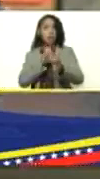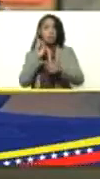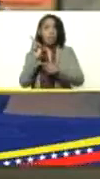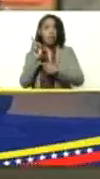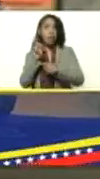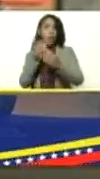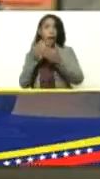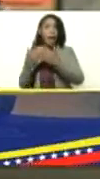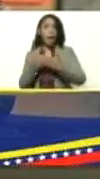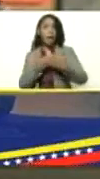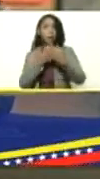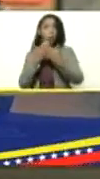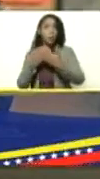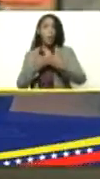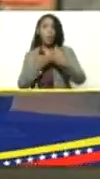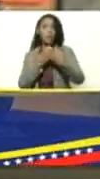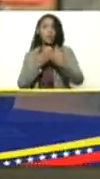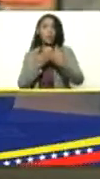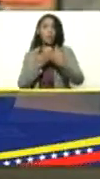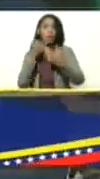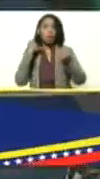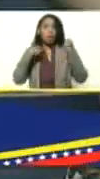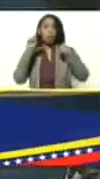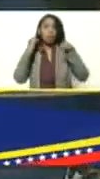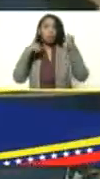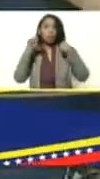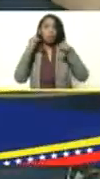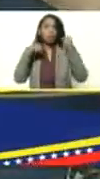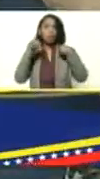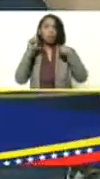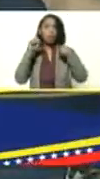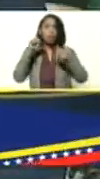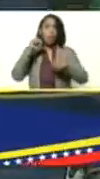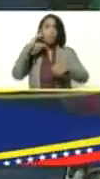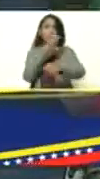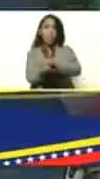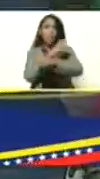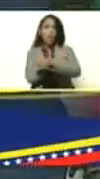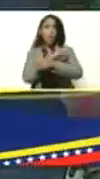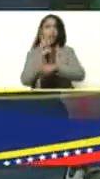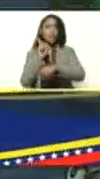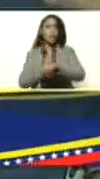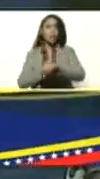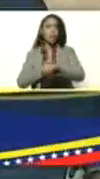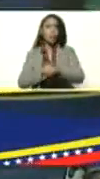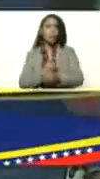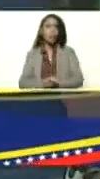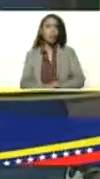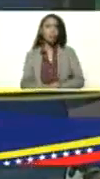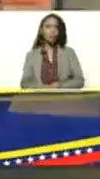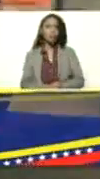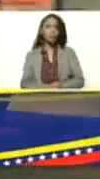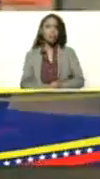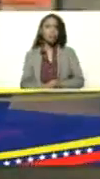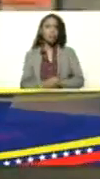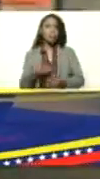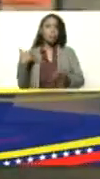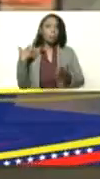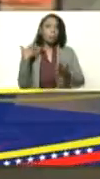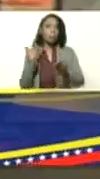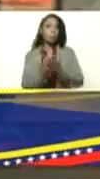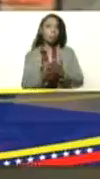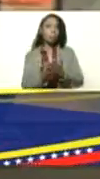los estudiantes rebeldes y opositores en su momento y al pasar del tiempo